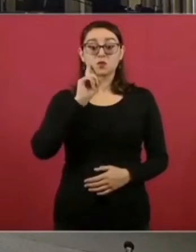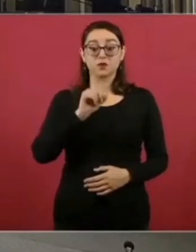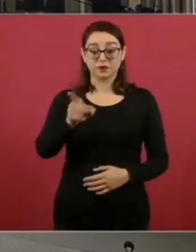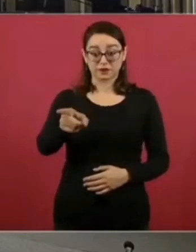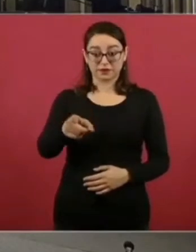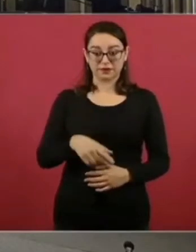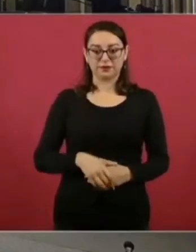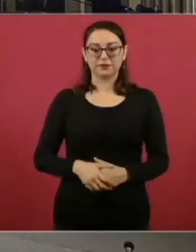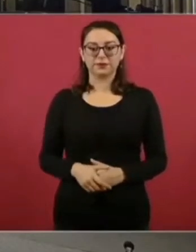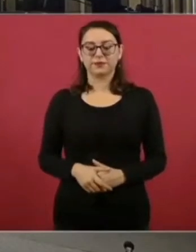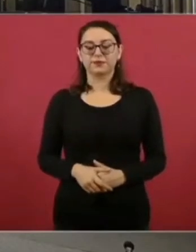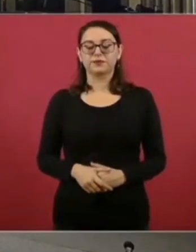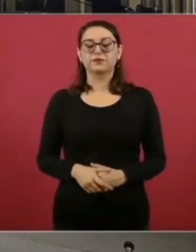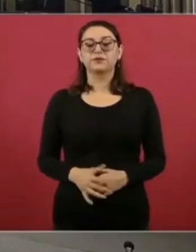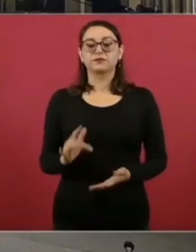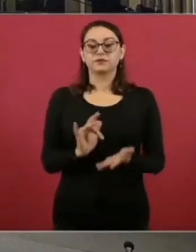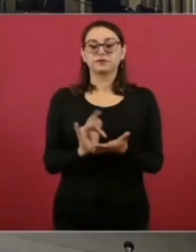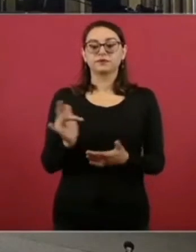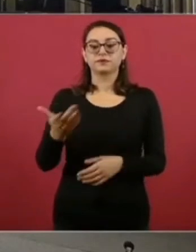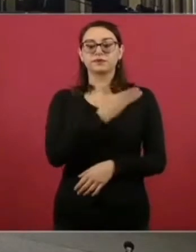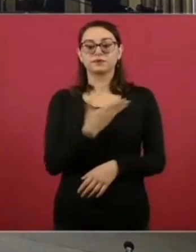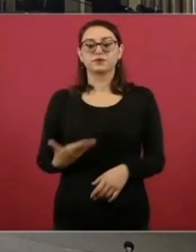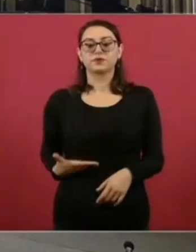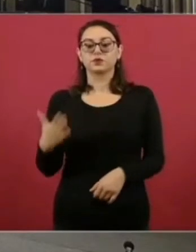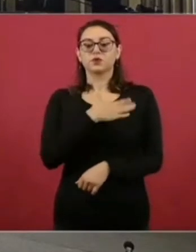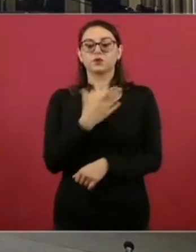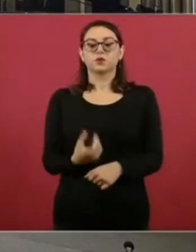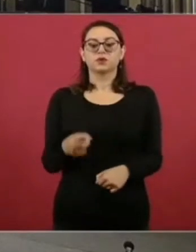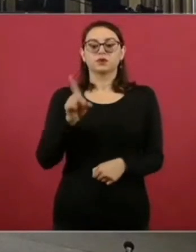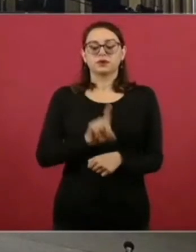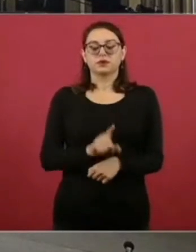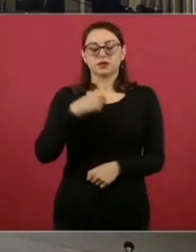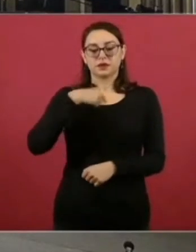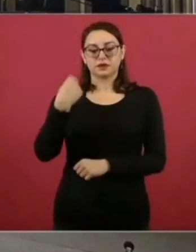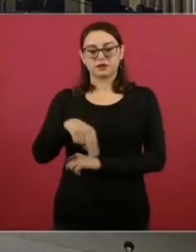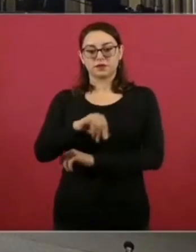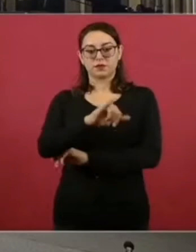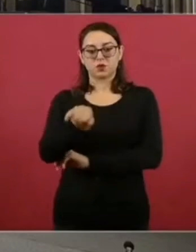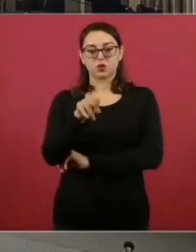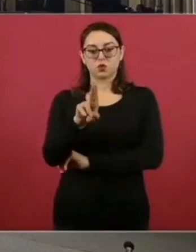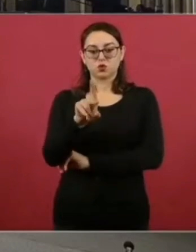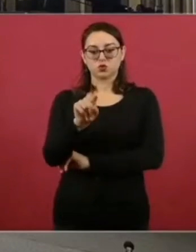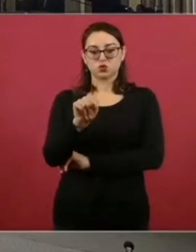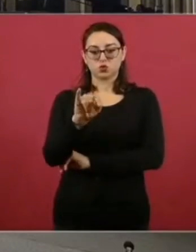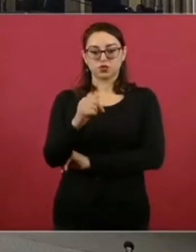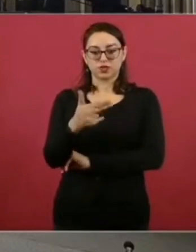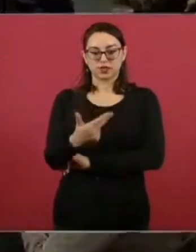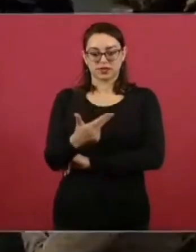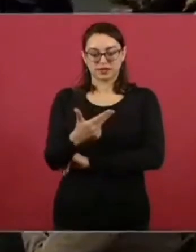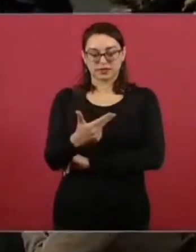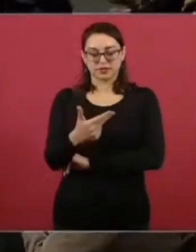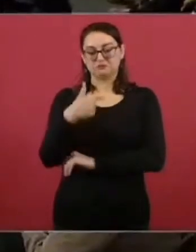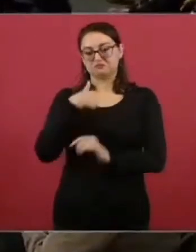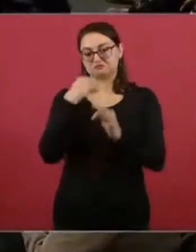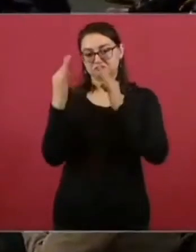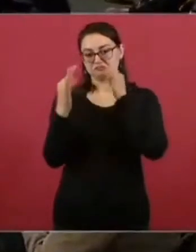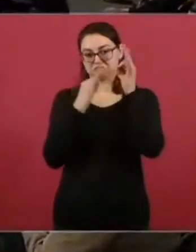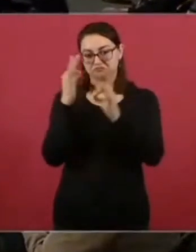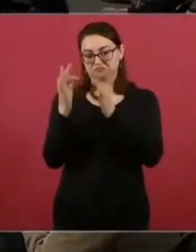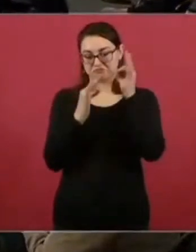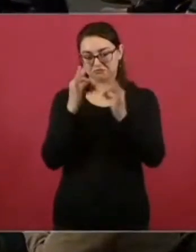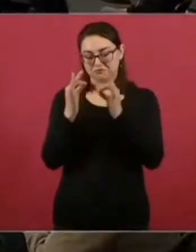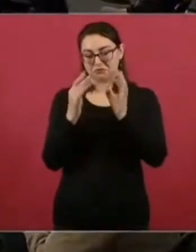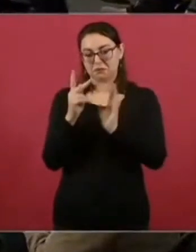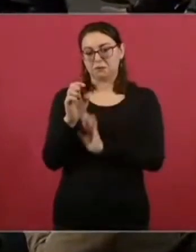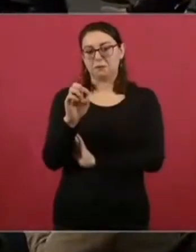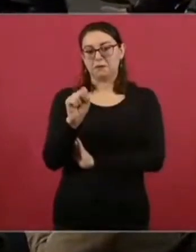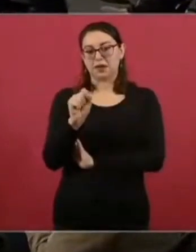Gracias, presidente. Buenos días, Judit Sánchez Reyes de Perspectivas MX. Preguntarle primero si nos puede dar